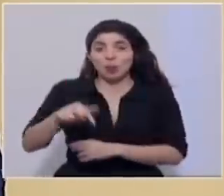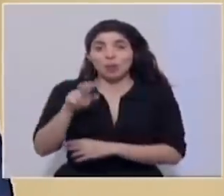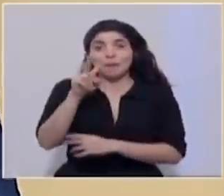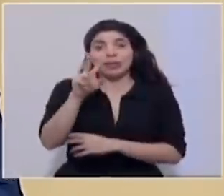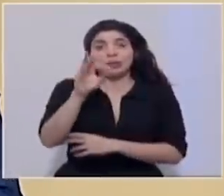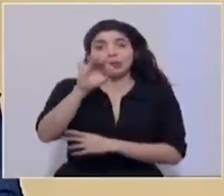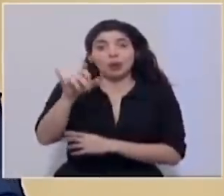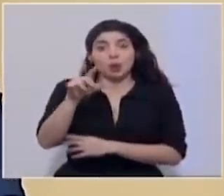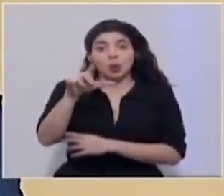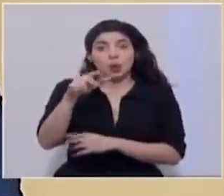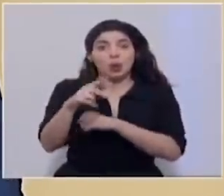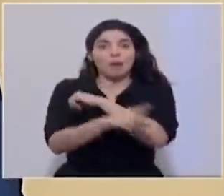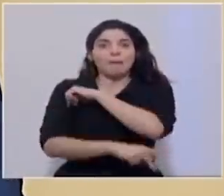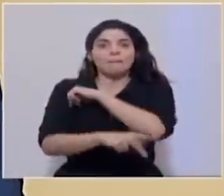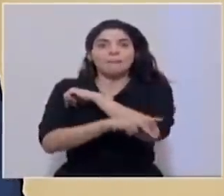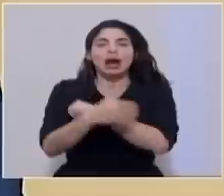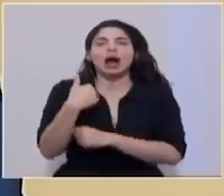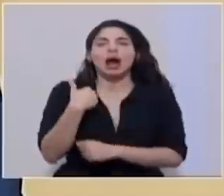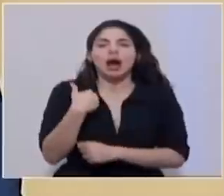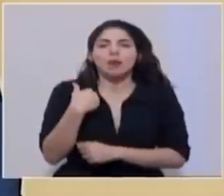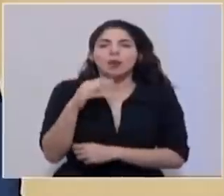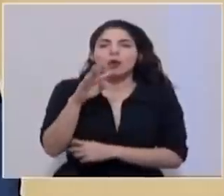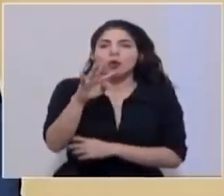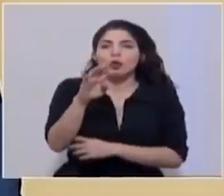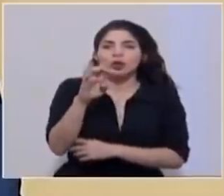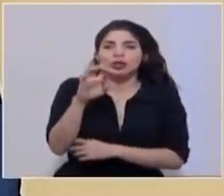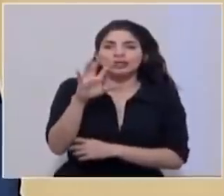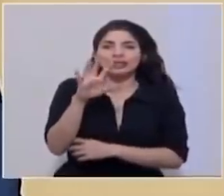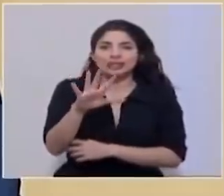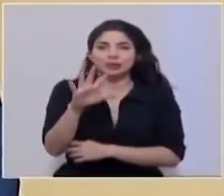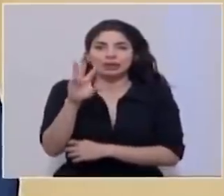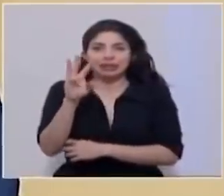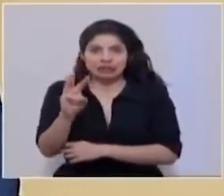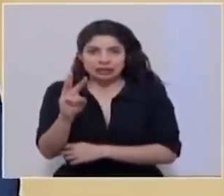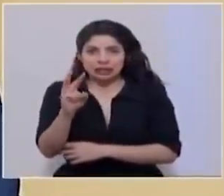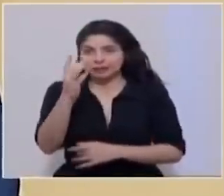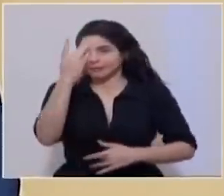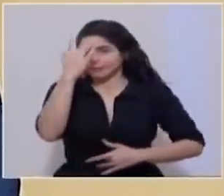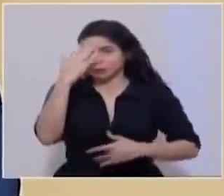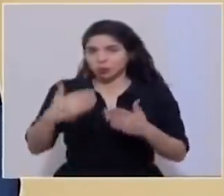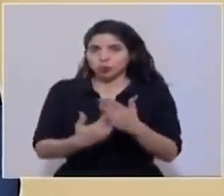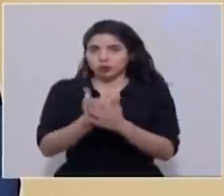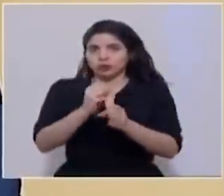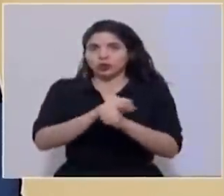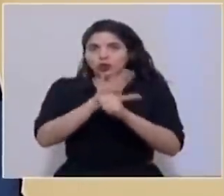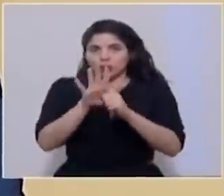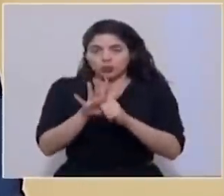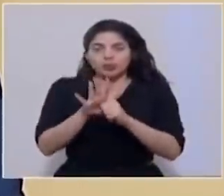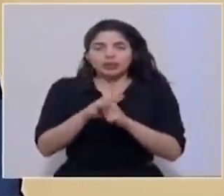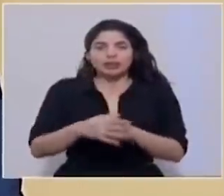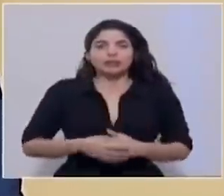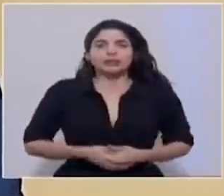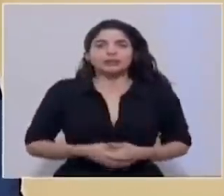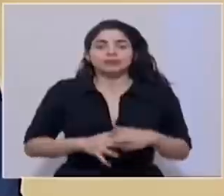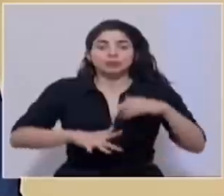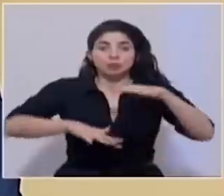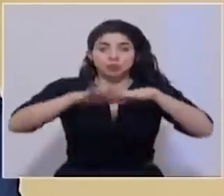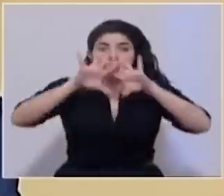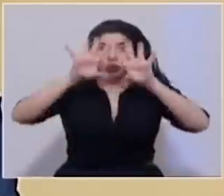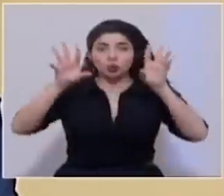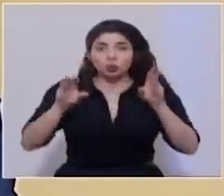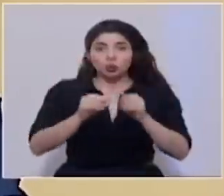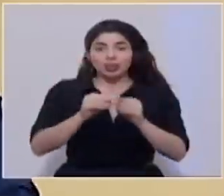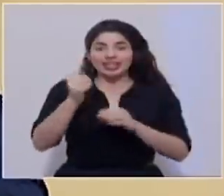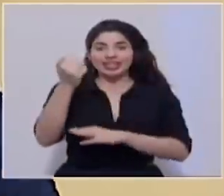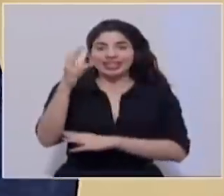de julio, el país registra 456 casos nuevos de COVID-19. Alcanzamos un total